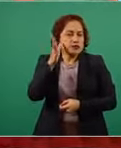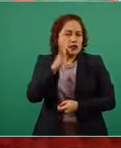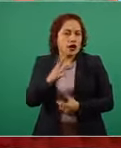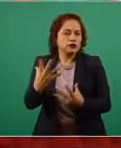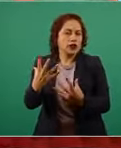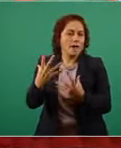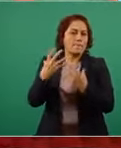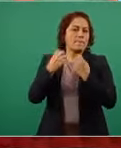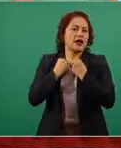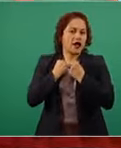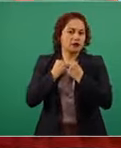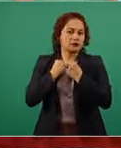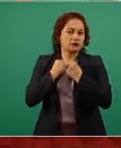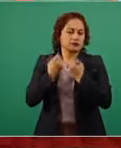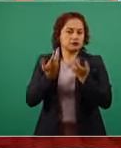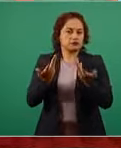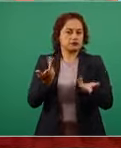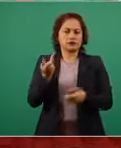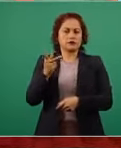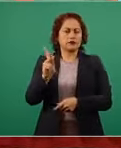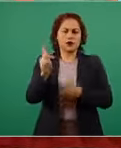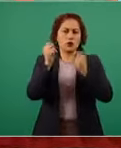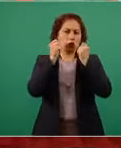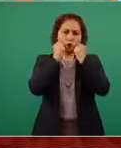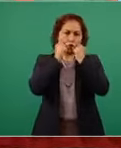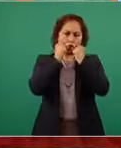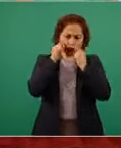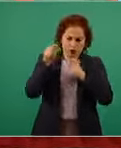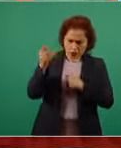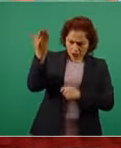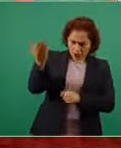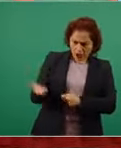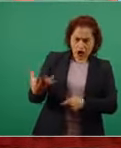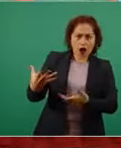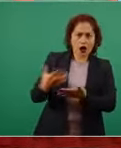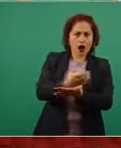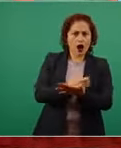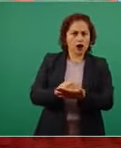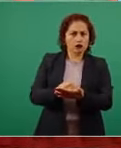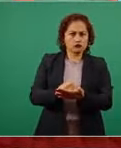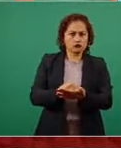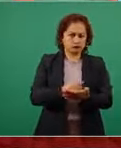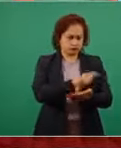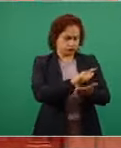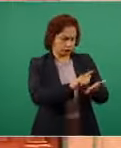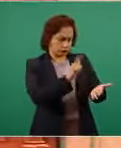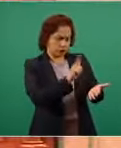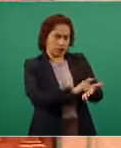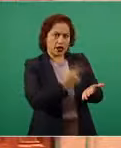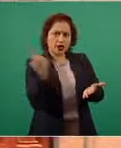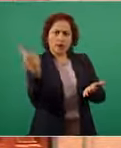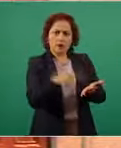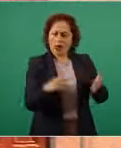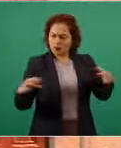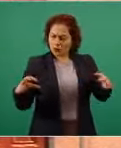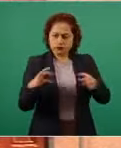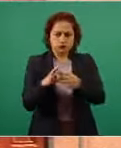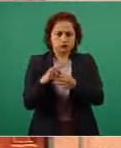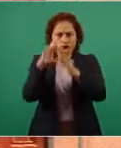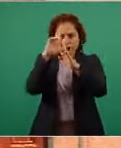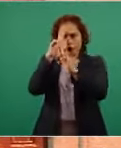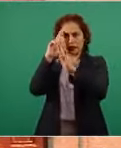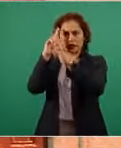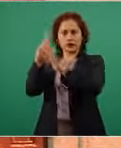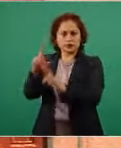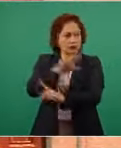necesitamos proceder con estricto apego a la ley respetando siempre los derechos